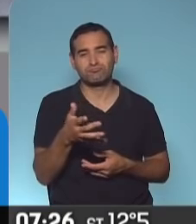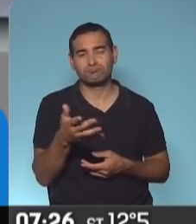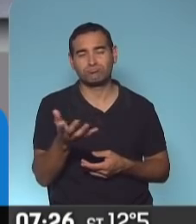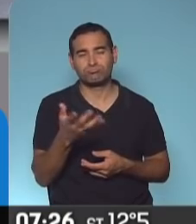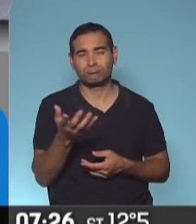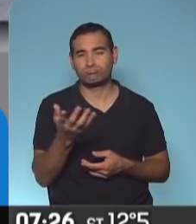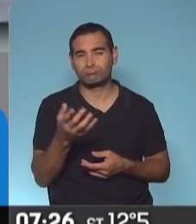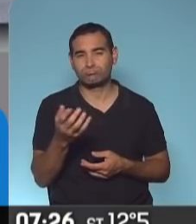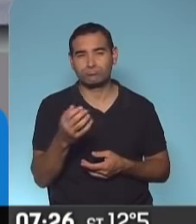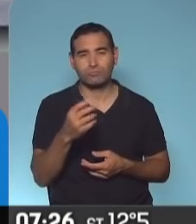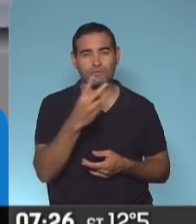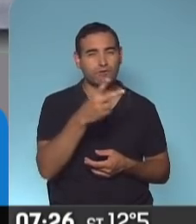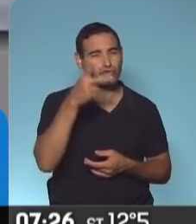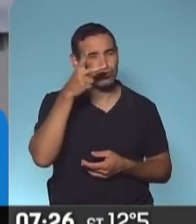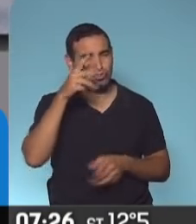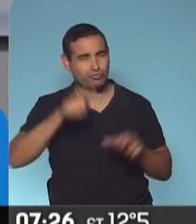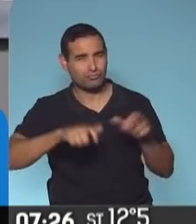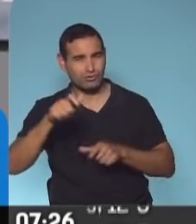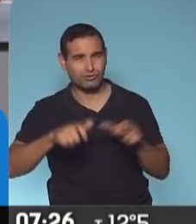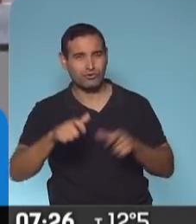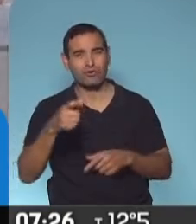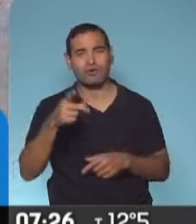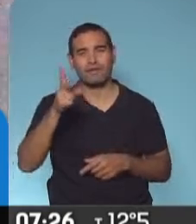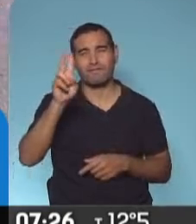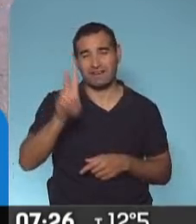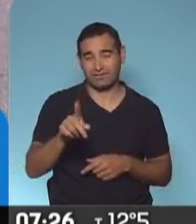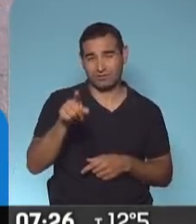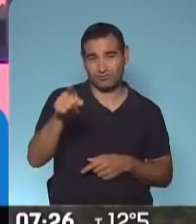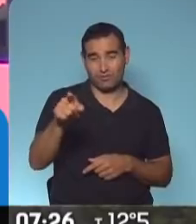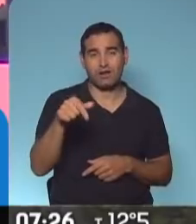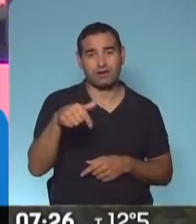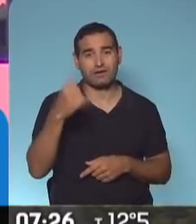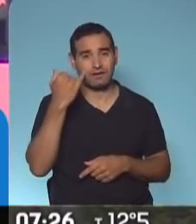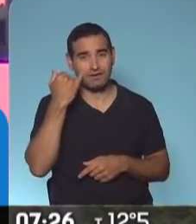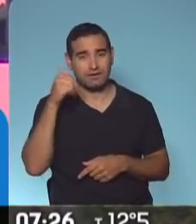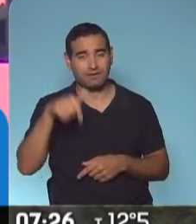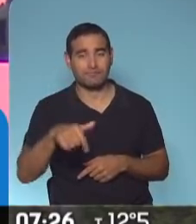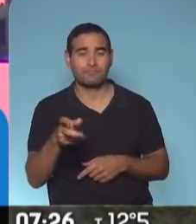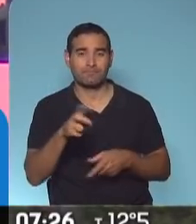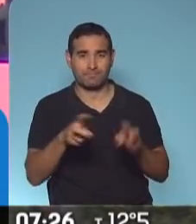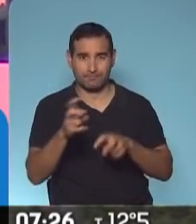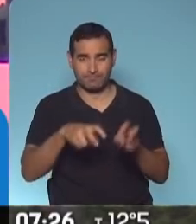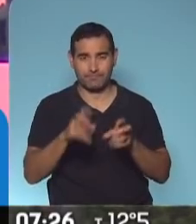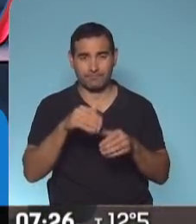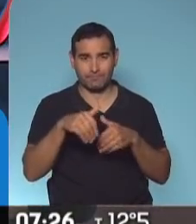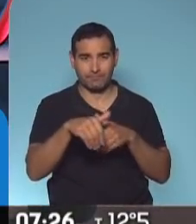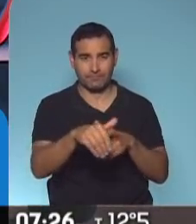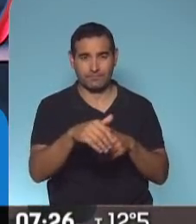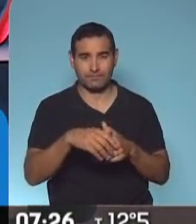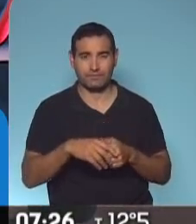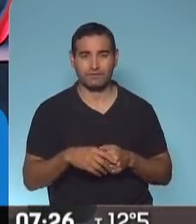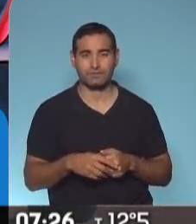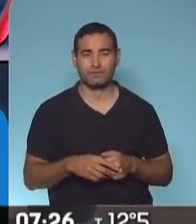18 personas que son de origen venezolano, el cual fue cubierto por estas organizaciones que se adicen a